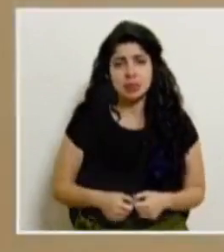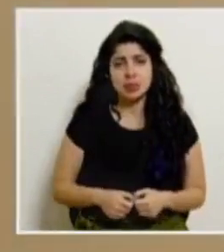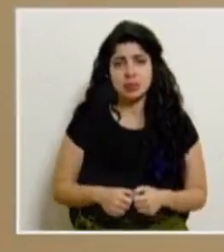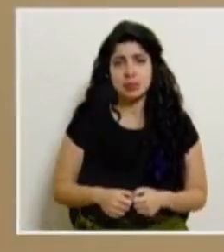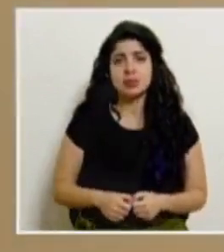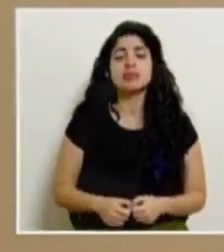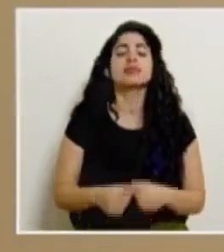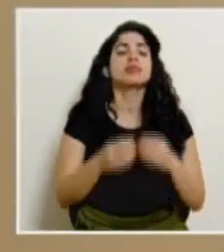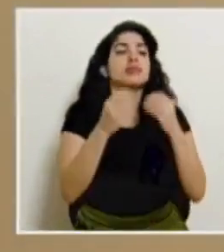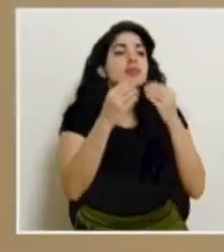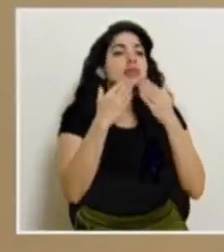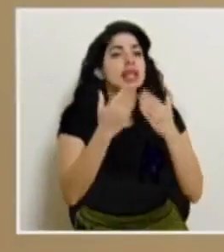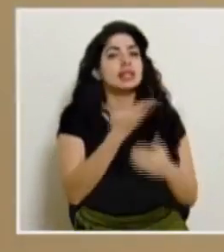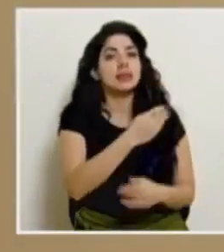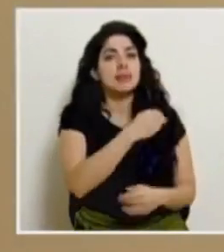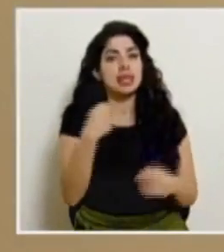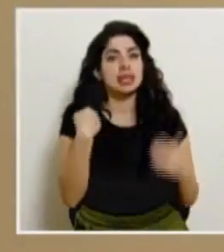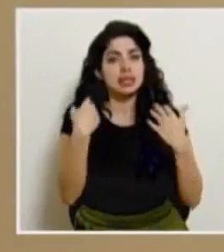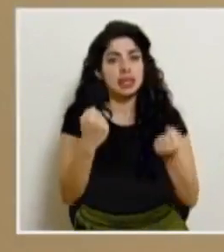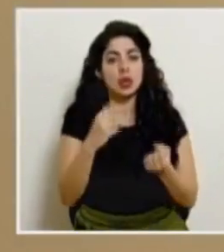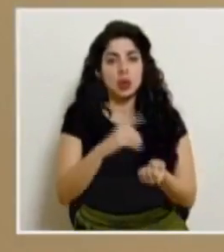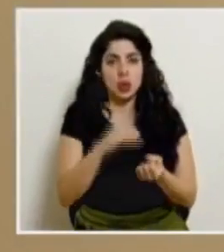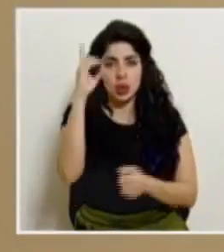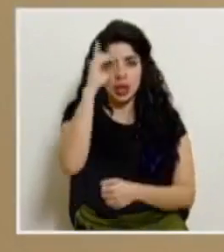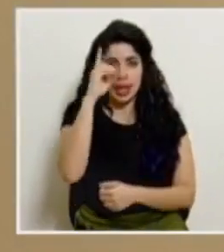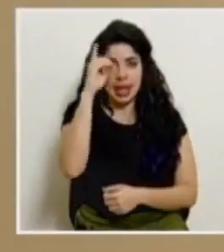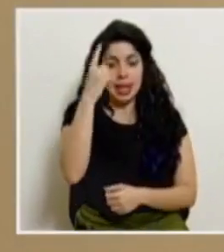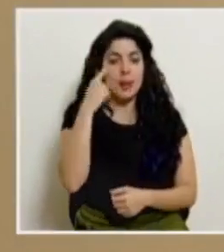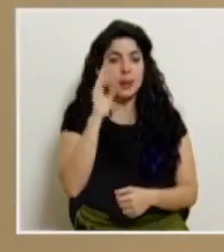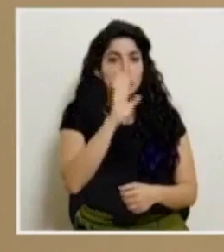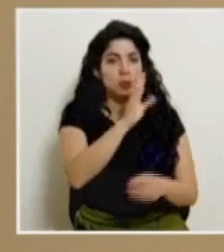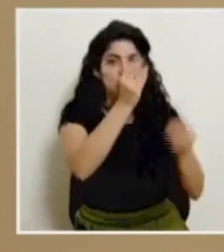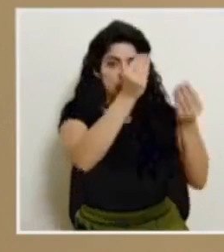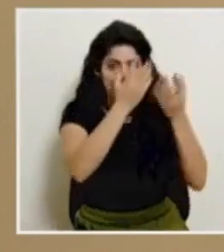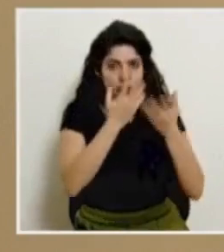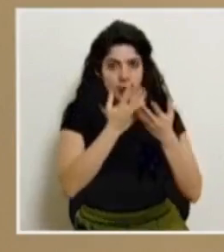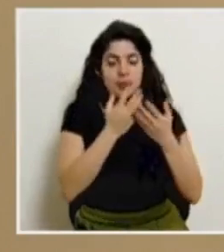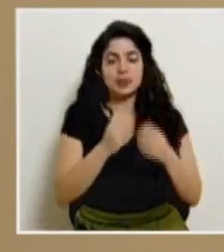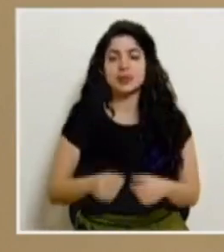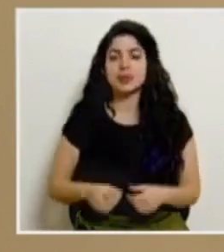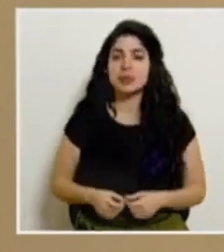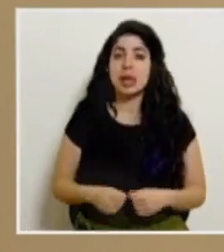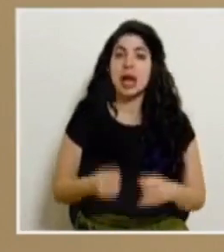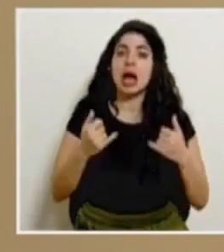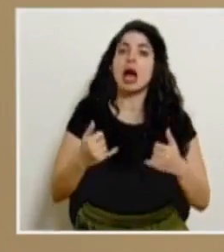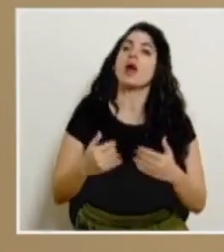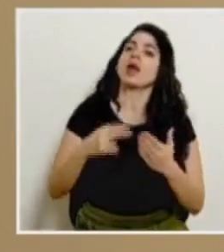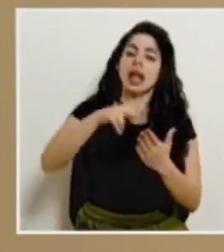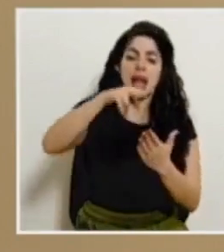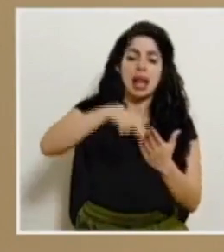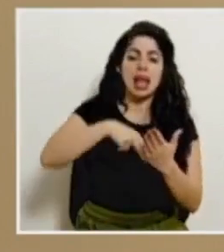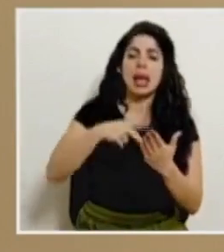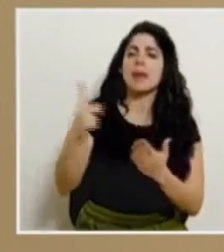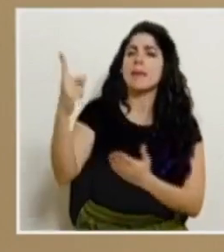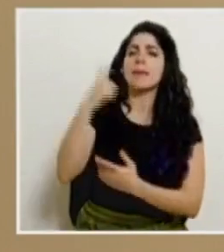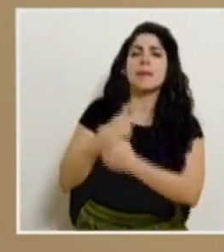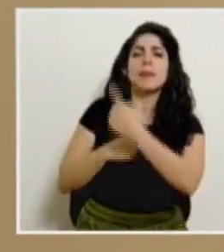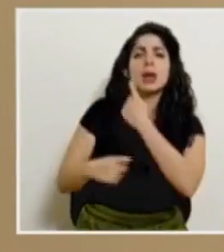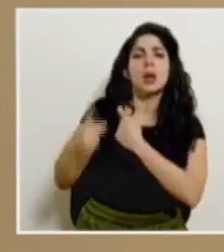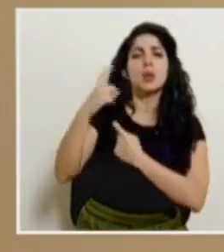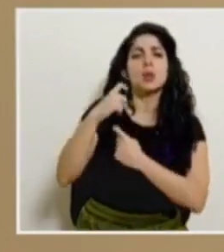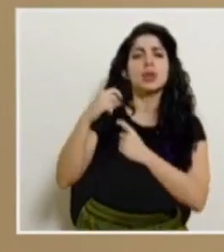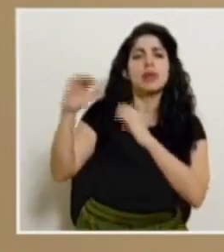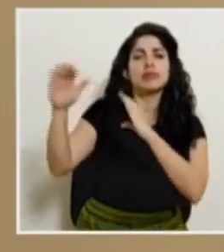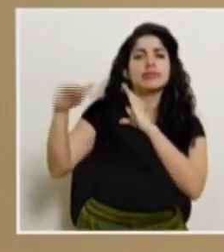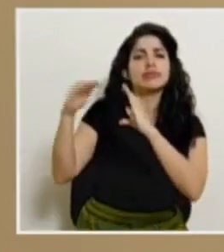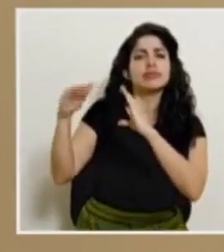muchas gracias al ministro de salud del doctor Daniel Salas por el reporte ofrecido pasamos a leer las consultas de los medios